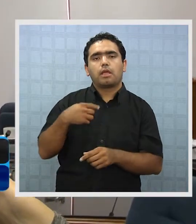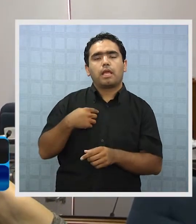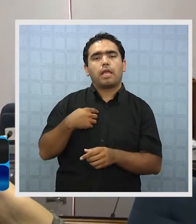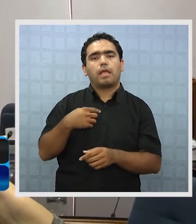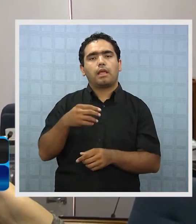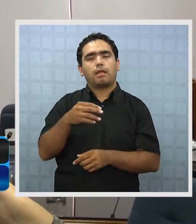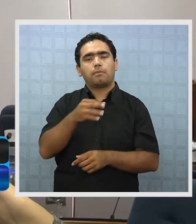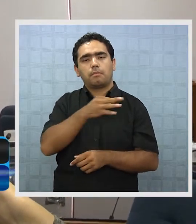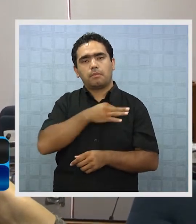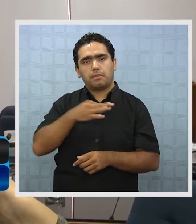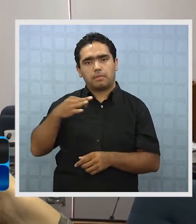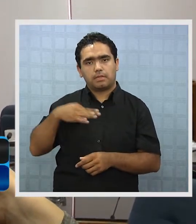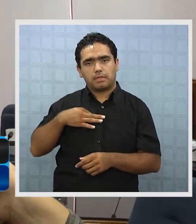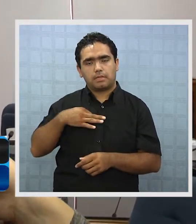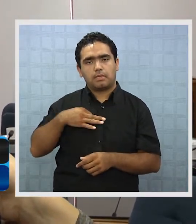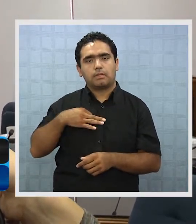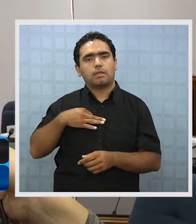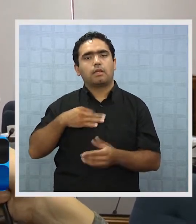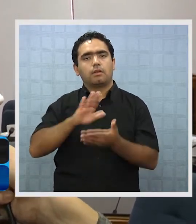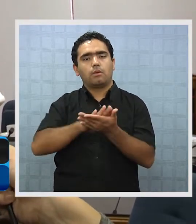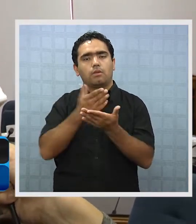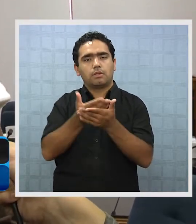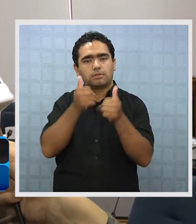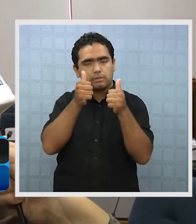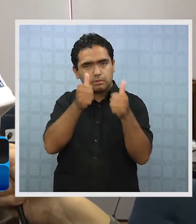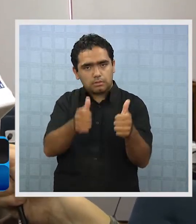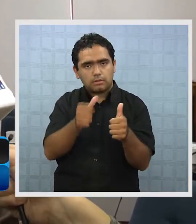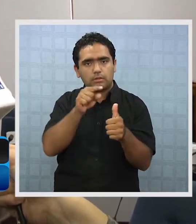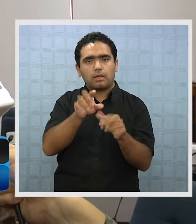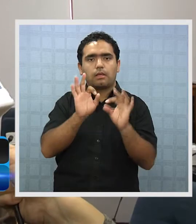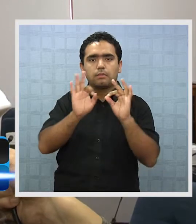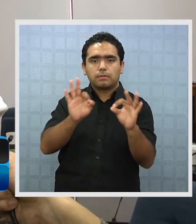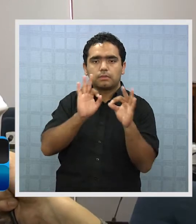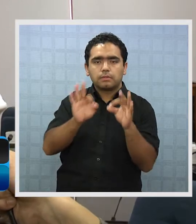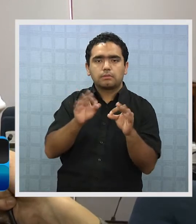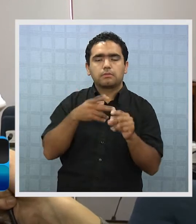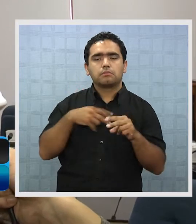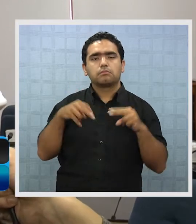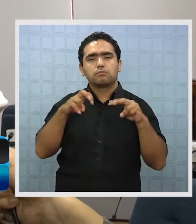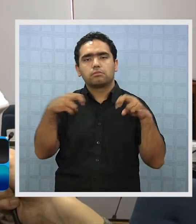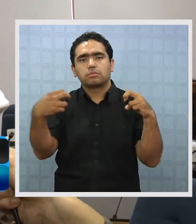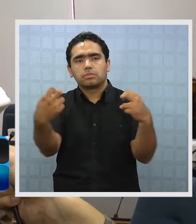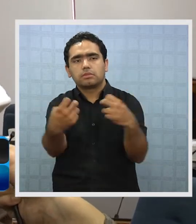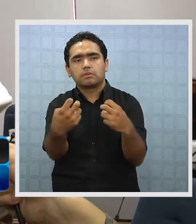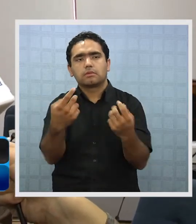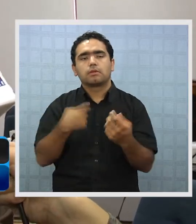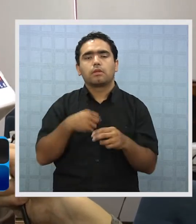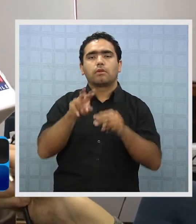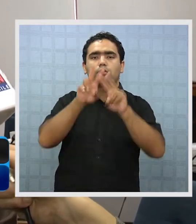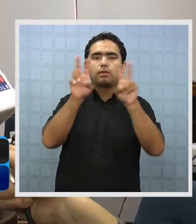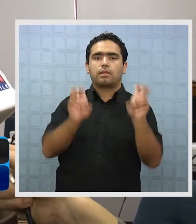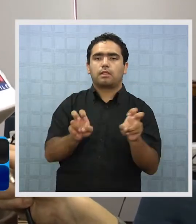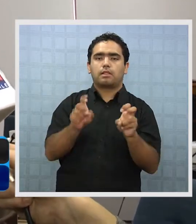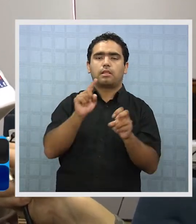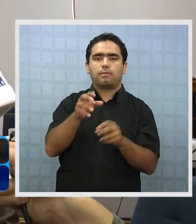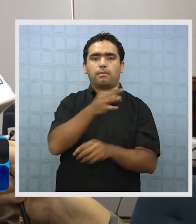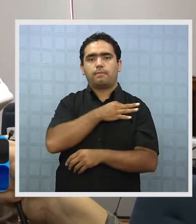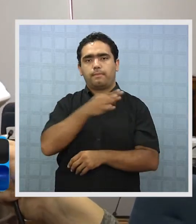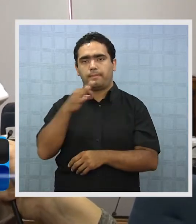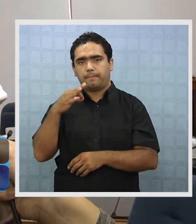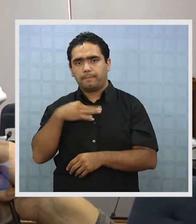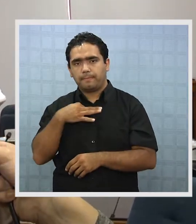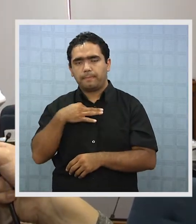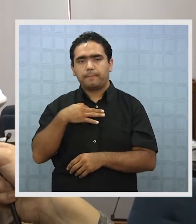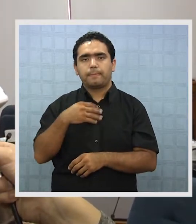de Salud y que principalmente atiende a una audiencia en este momento a que algo que es un tema de resorte ministerial